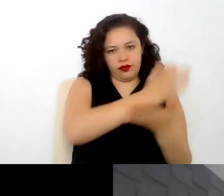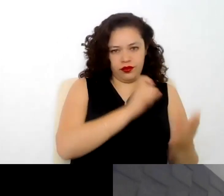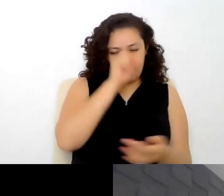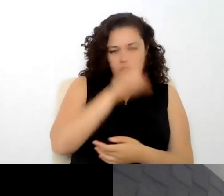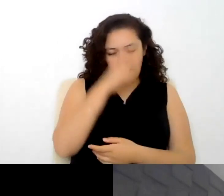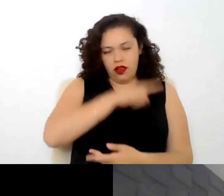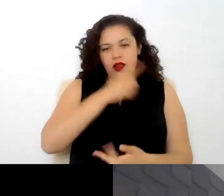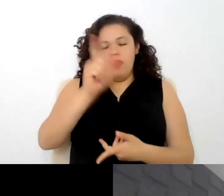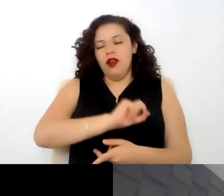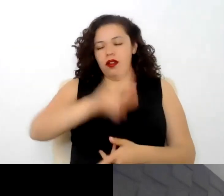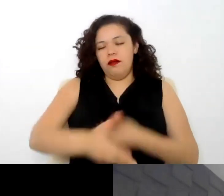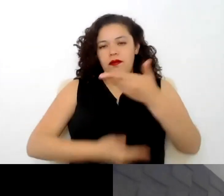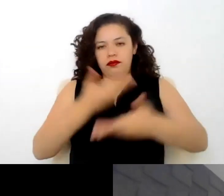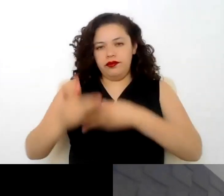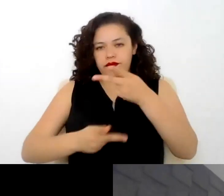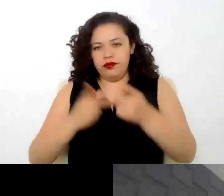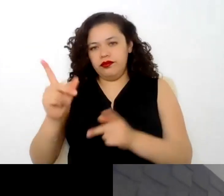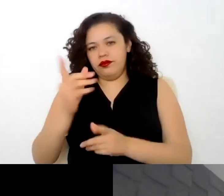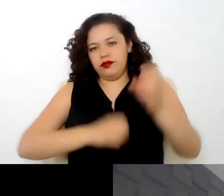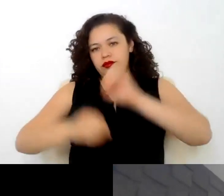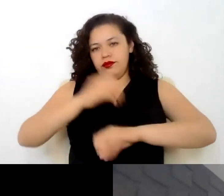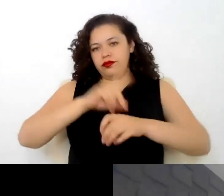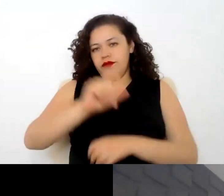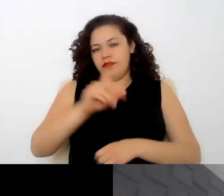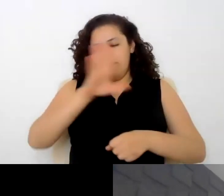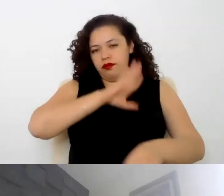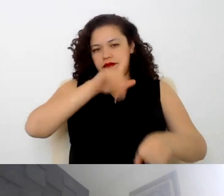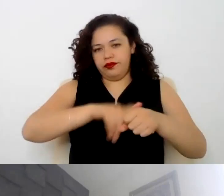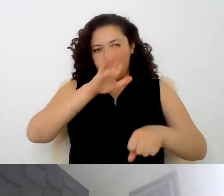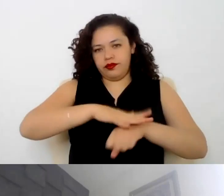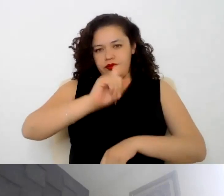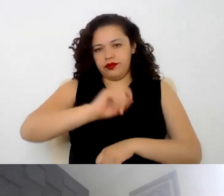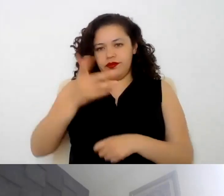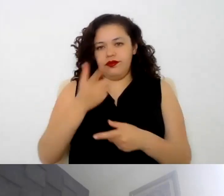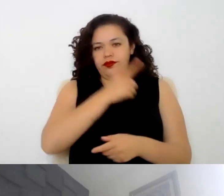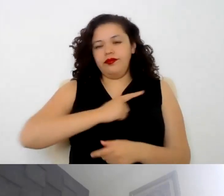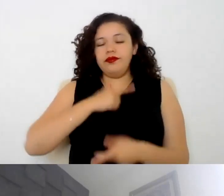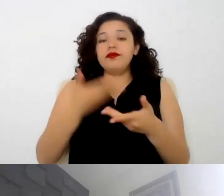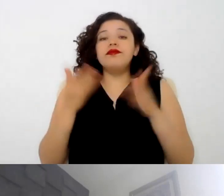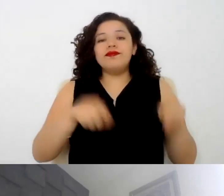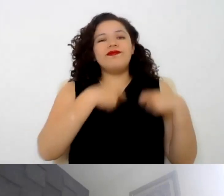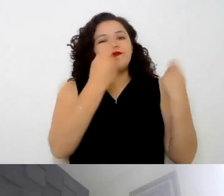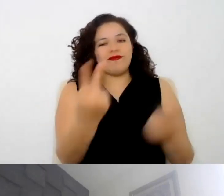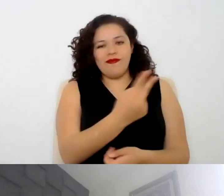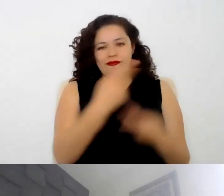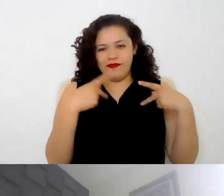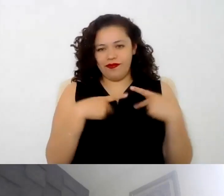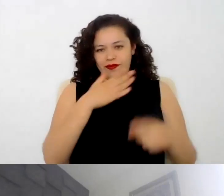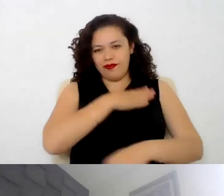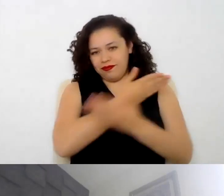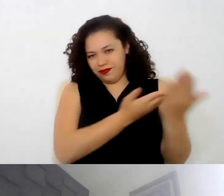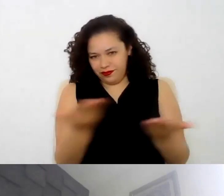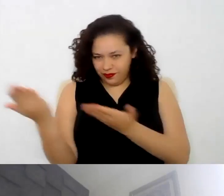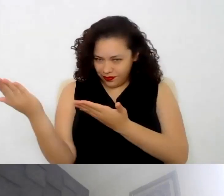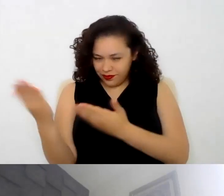prestadoras de servicios u obras especializadas. Pues muy bien. Con gusto les cedemos la palabra a nuestros invitados de esta tarde. Adelante,